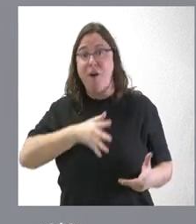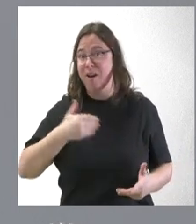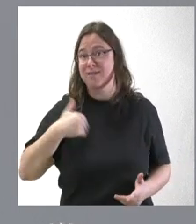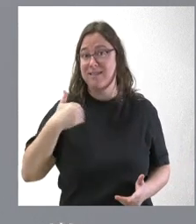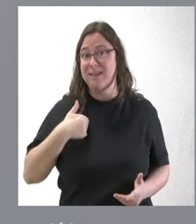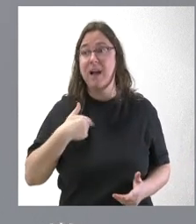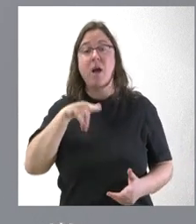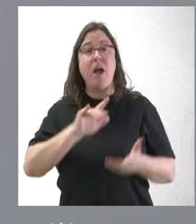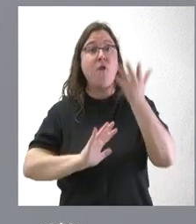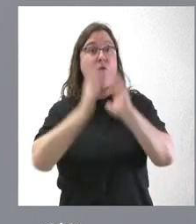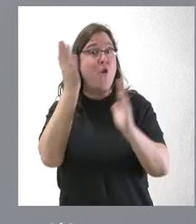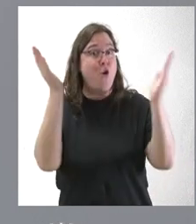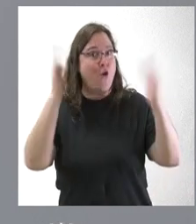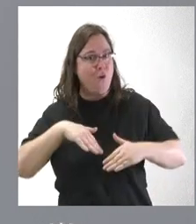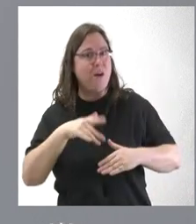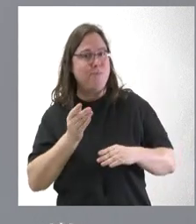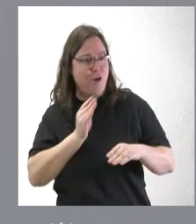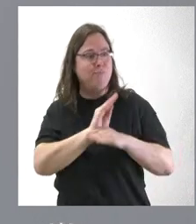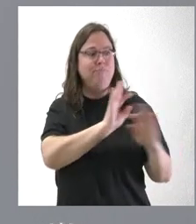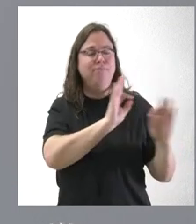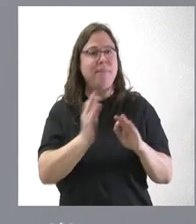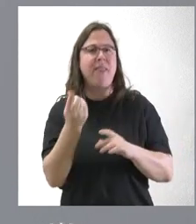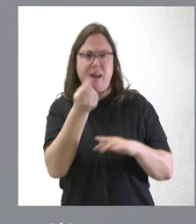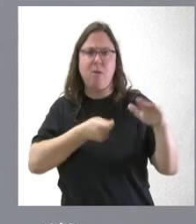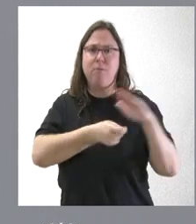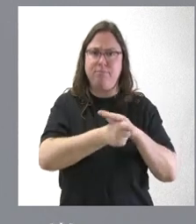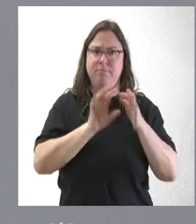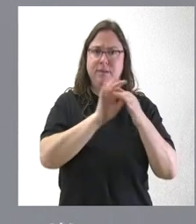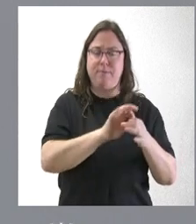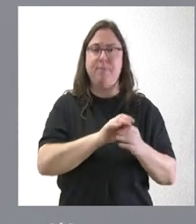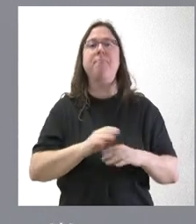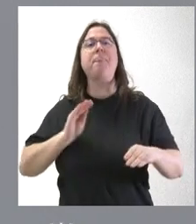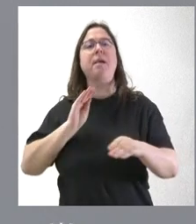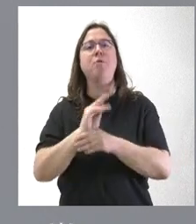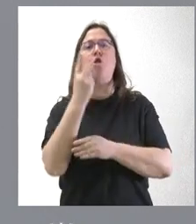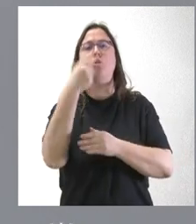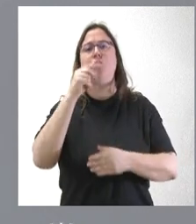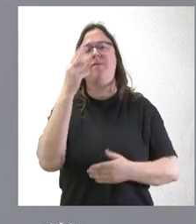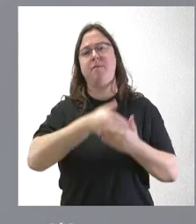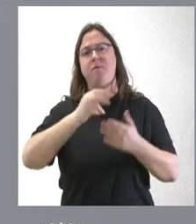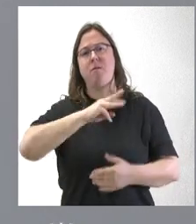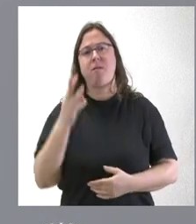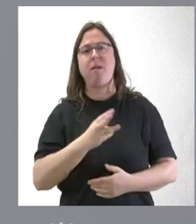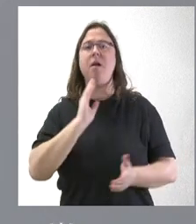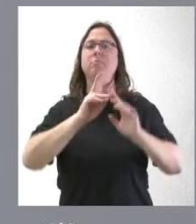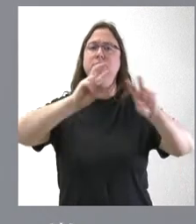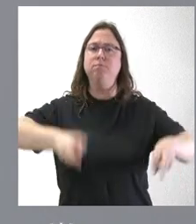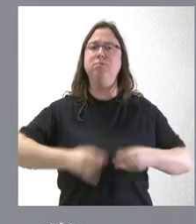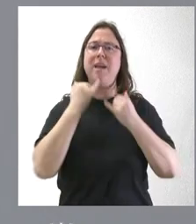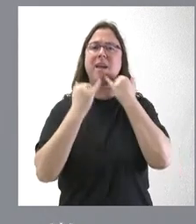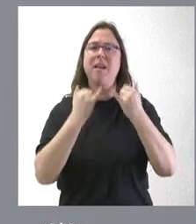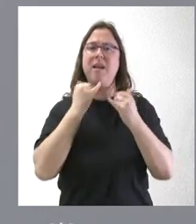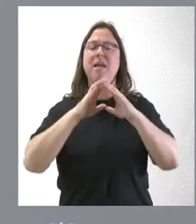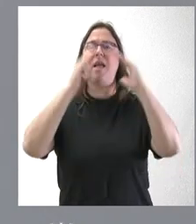cuando no hay incendios, haciendo importantes inversiones en esta materia. Se subvenciona con más de 2,3 millones de euros la rehabilitación energética del